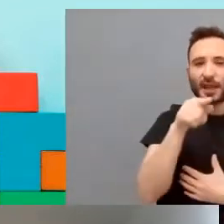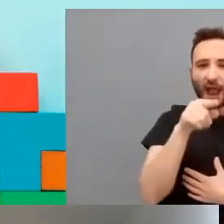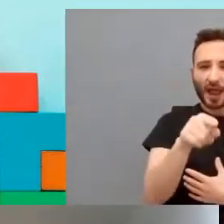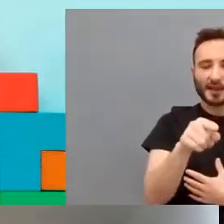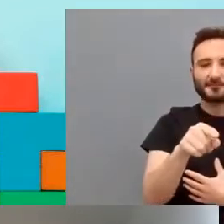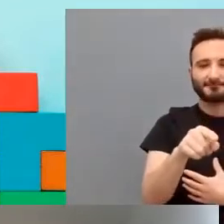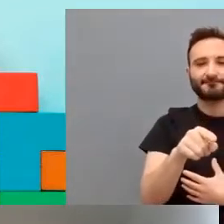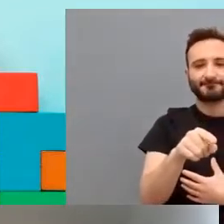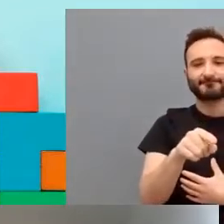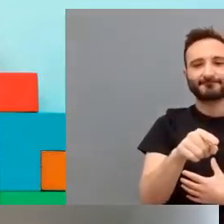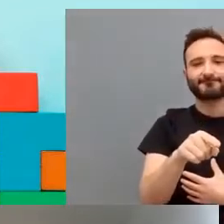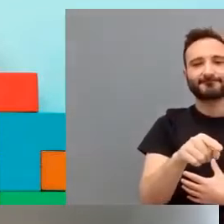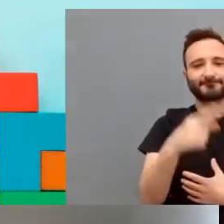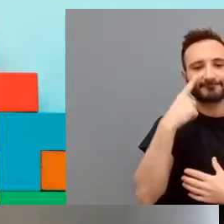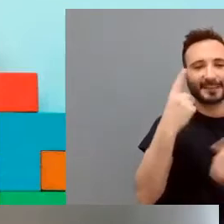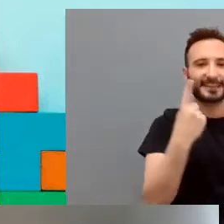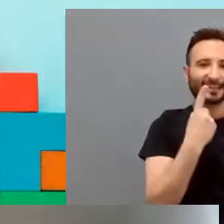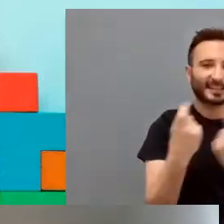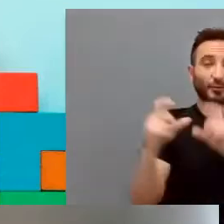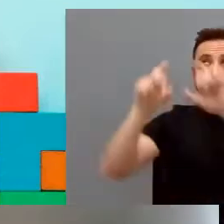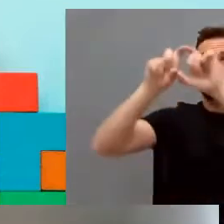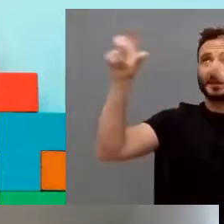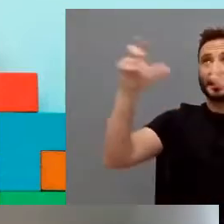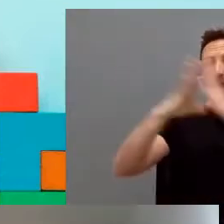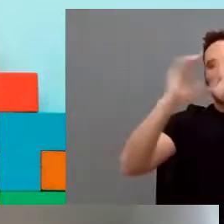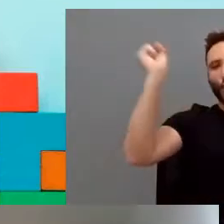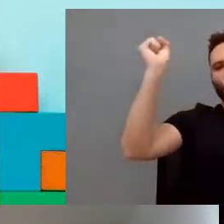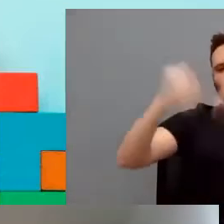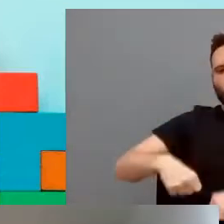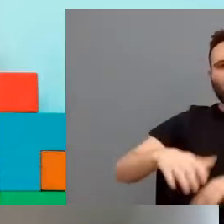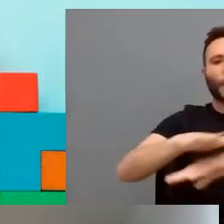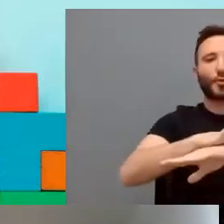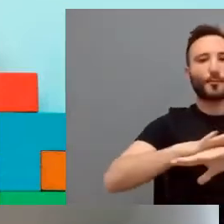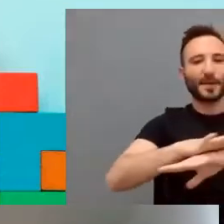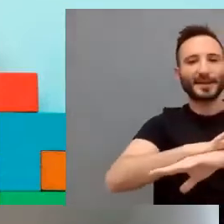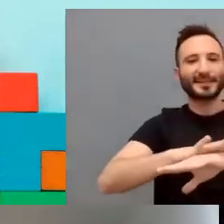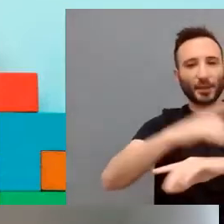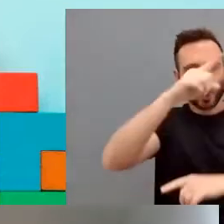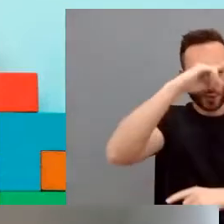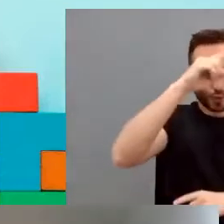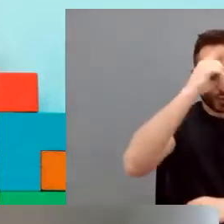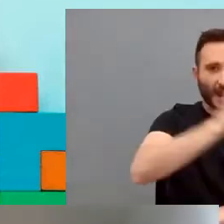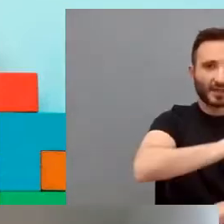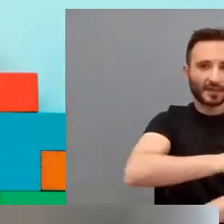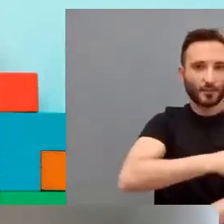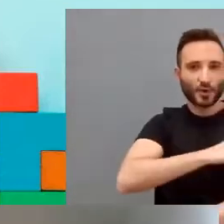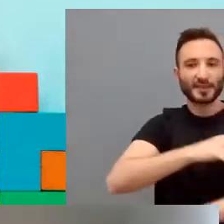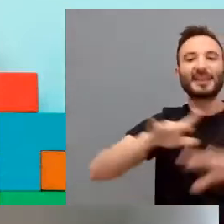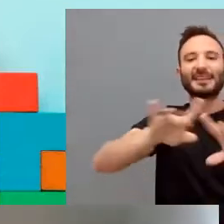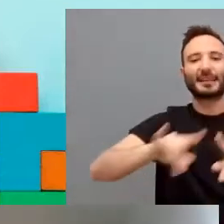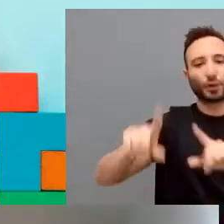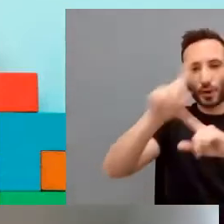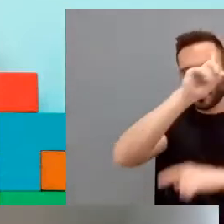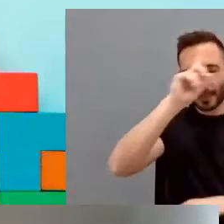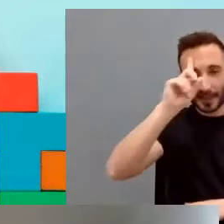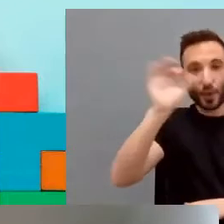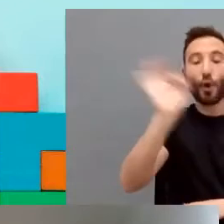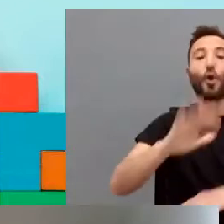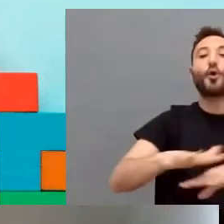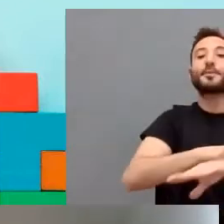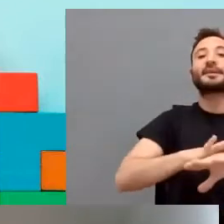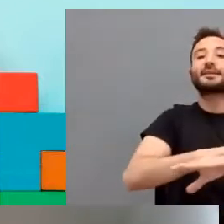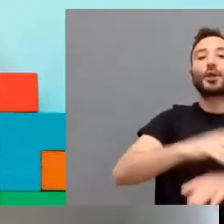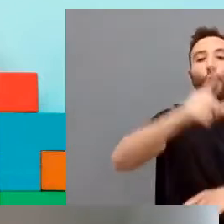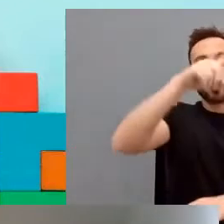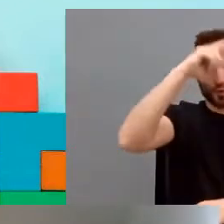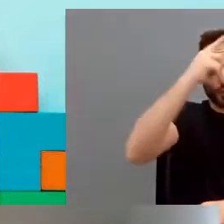convenios, como pueden imaginar, con el Ministerio de Cultura, Deporte y Ayuntamiento de Madrid o con el Ministerio de Cultura y